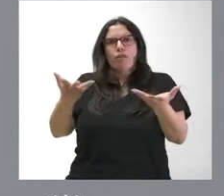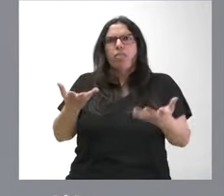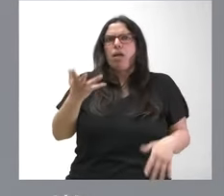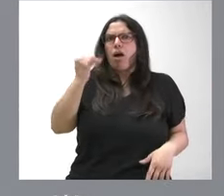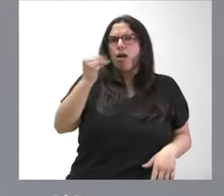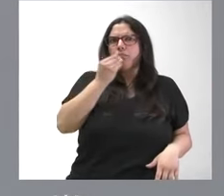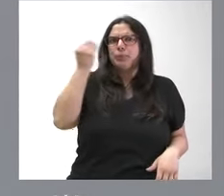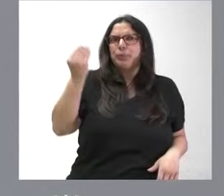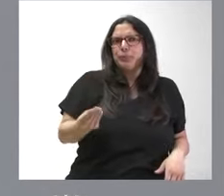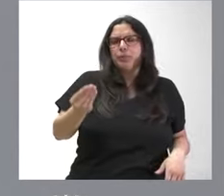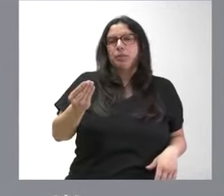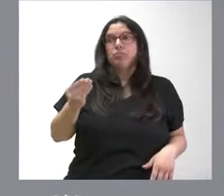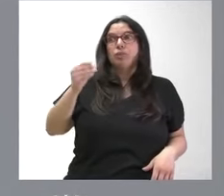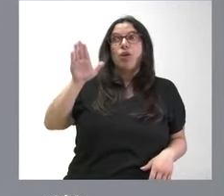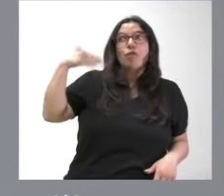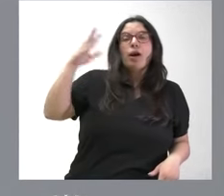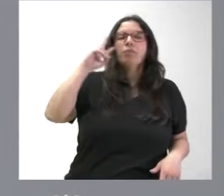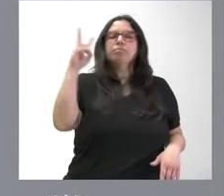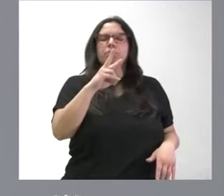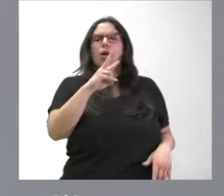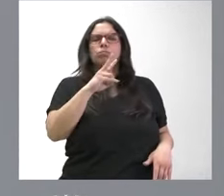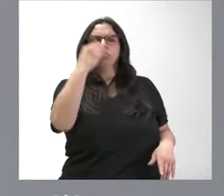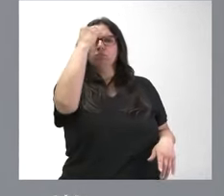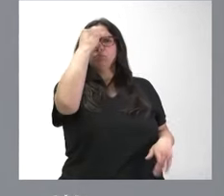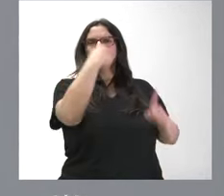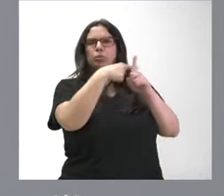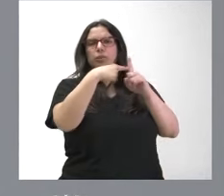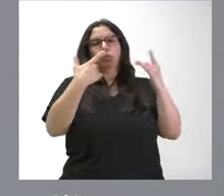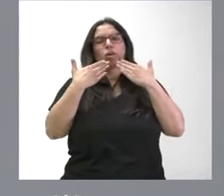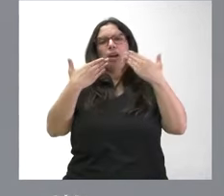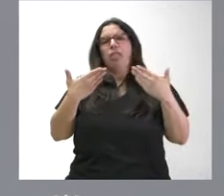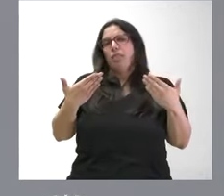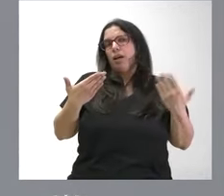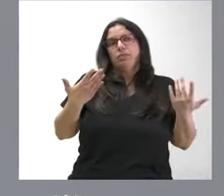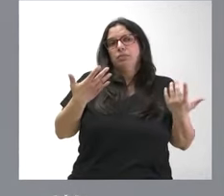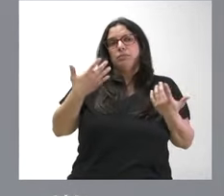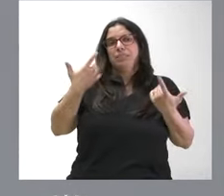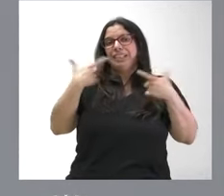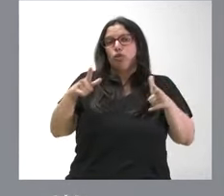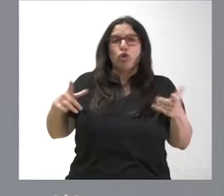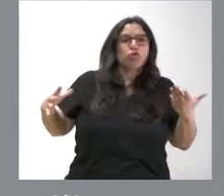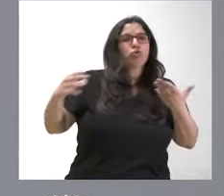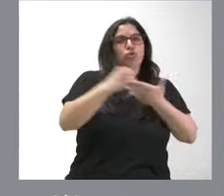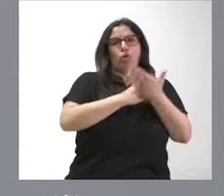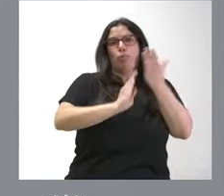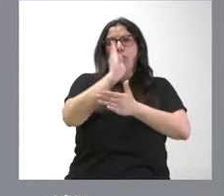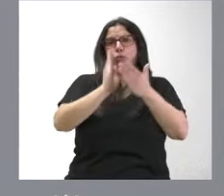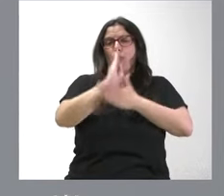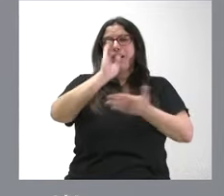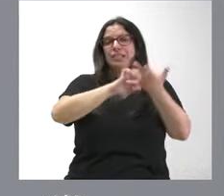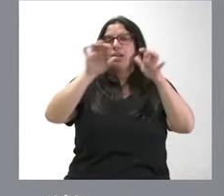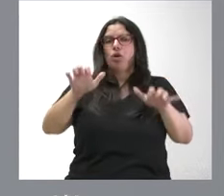y esto es valorado también por los mercados internacionales. Desde aquí muestro mi agradecimiento a todo el sector productivo de Castilla y León que ha hecho posible